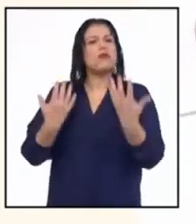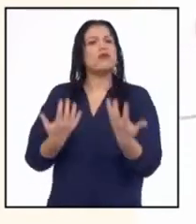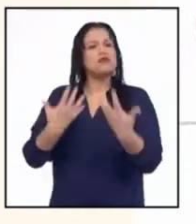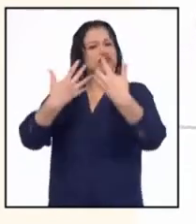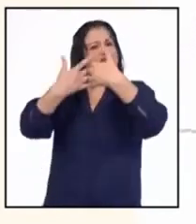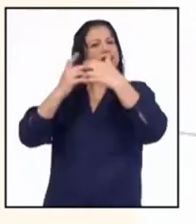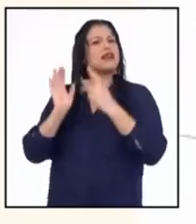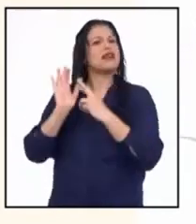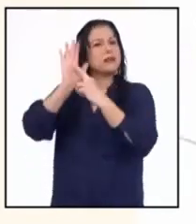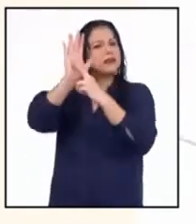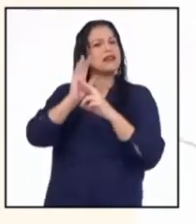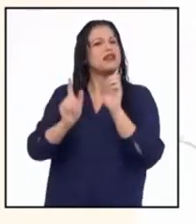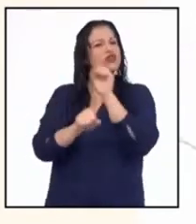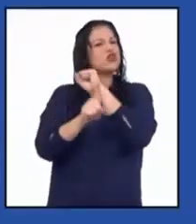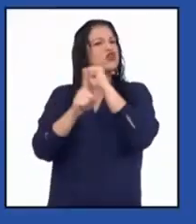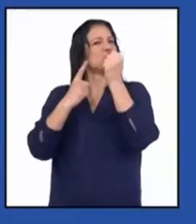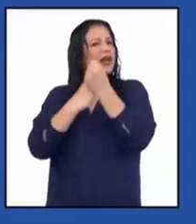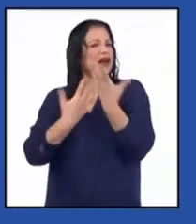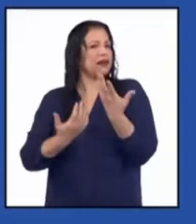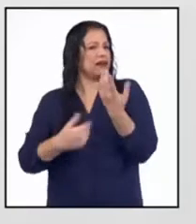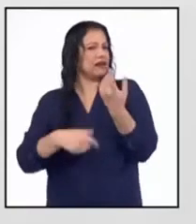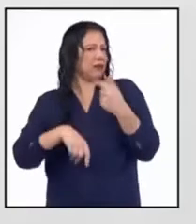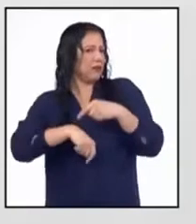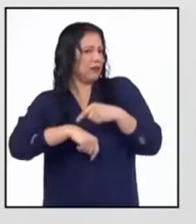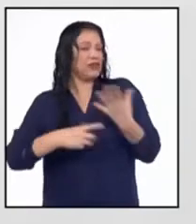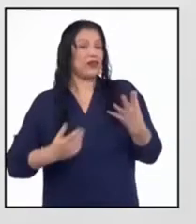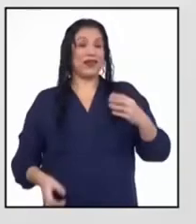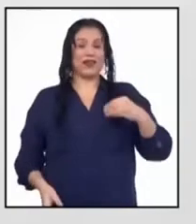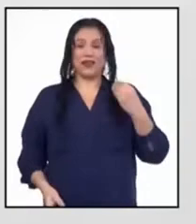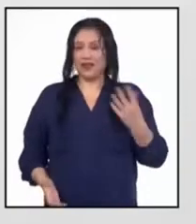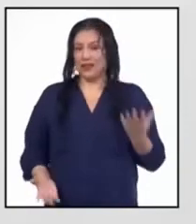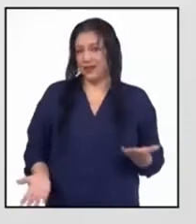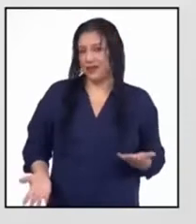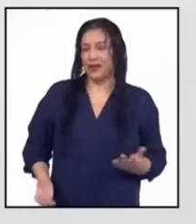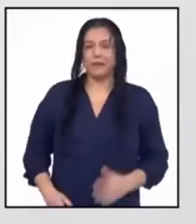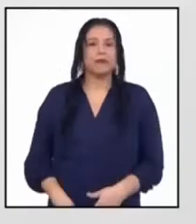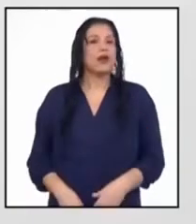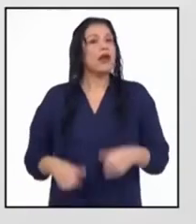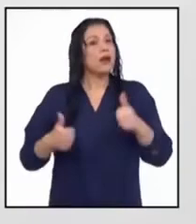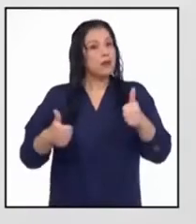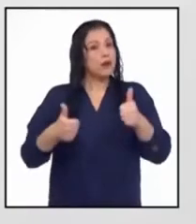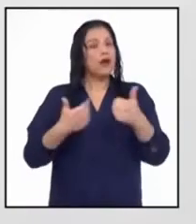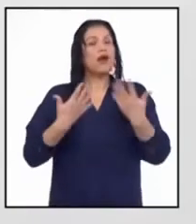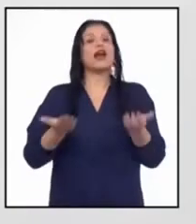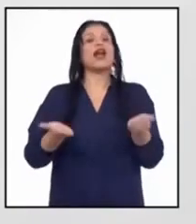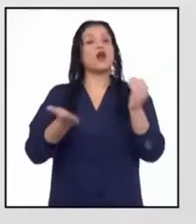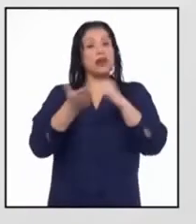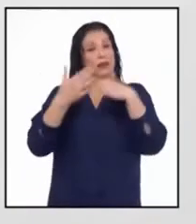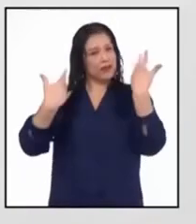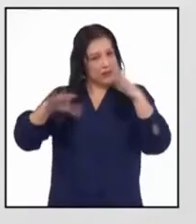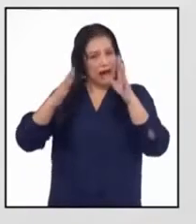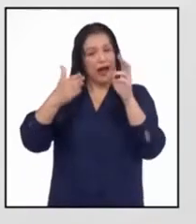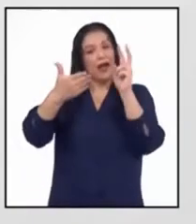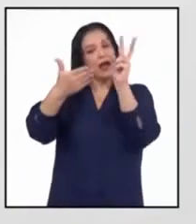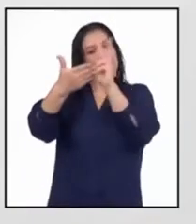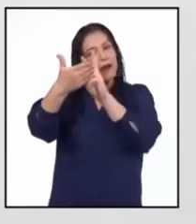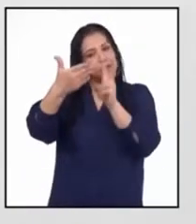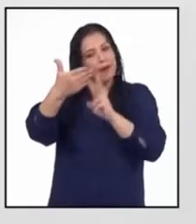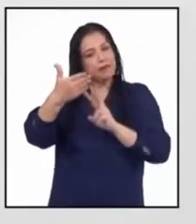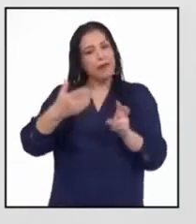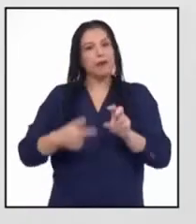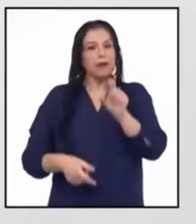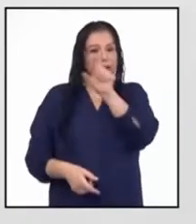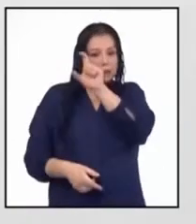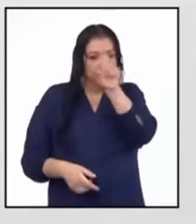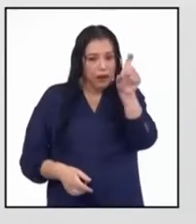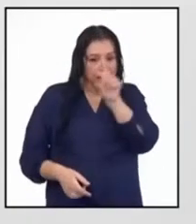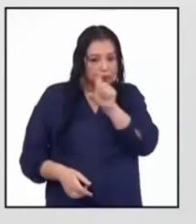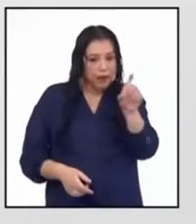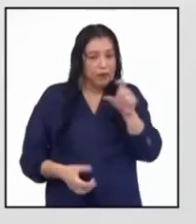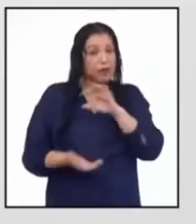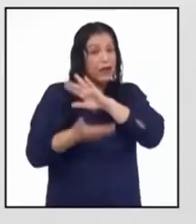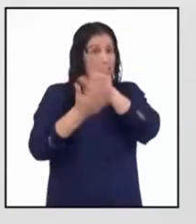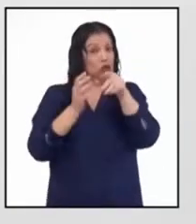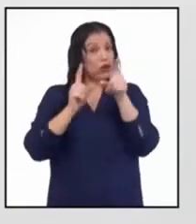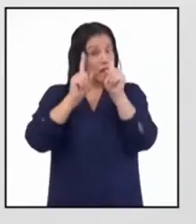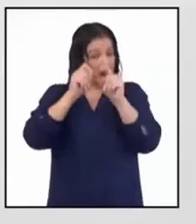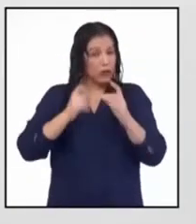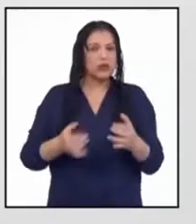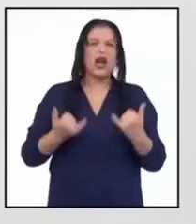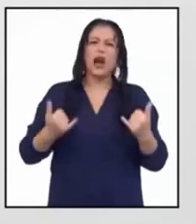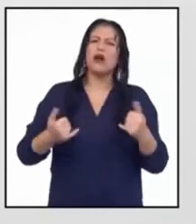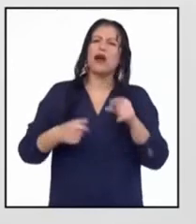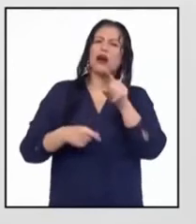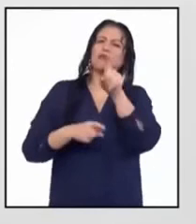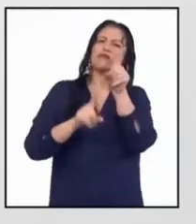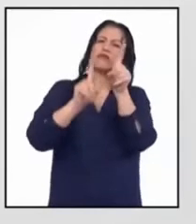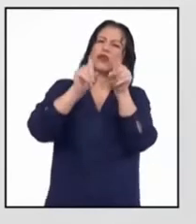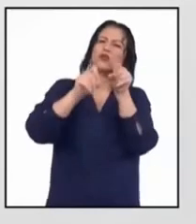sociales que existen en la adolescencia? Ahora que terminamos de leer todo este párrafo, ¿qué me pueden decir